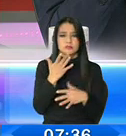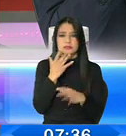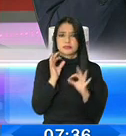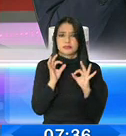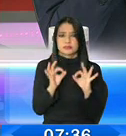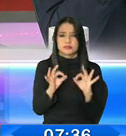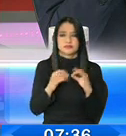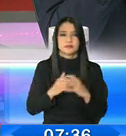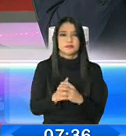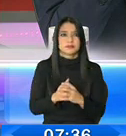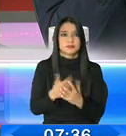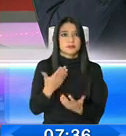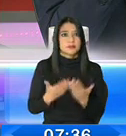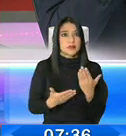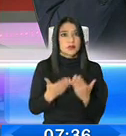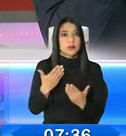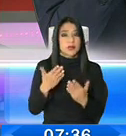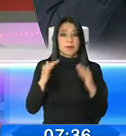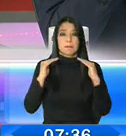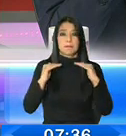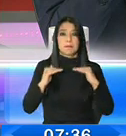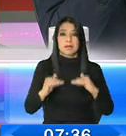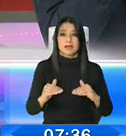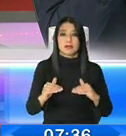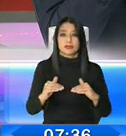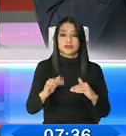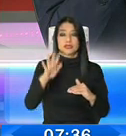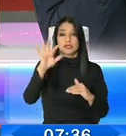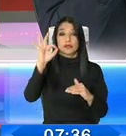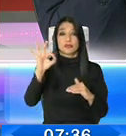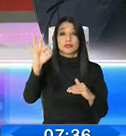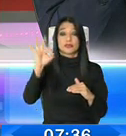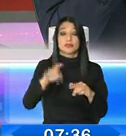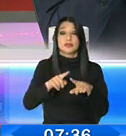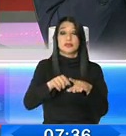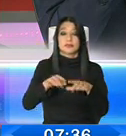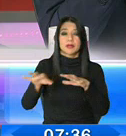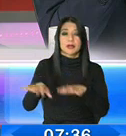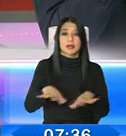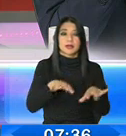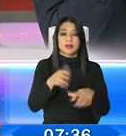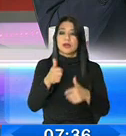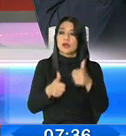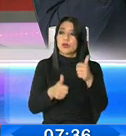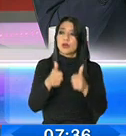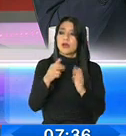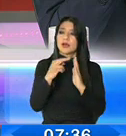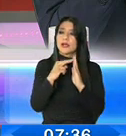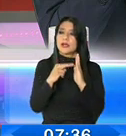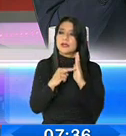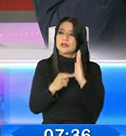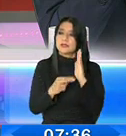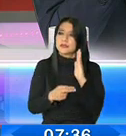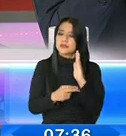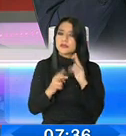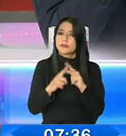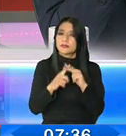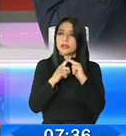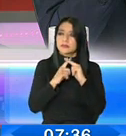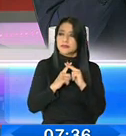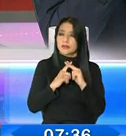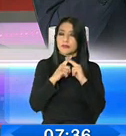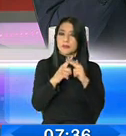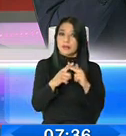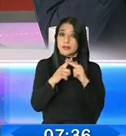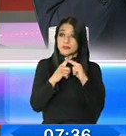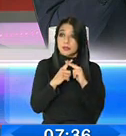incluso podría ser por debajo de esa tasa, dependiendo de la actividad. Si usted me pregunta, ¿cuáles son los requisitos para acceder? Entendemos